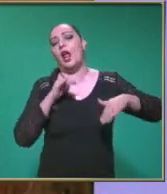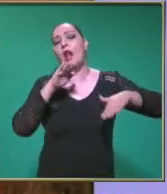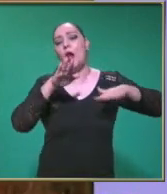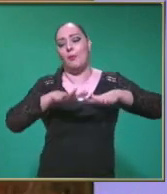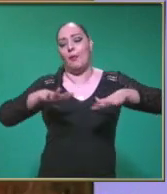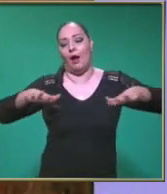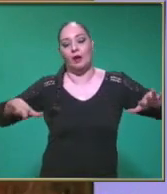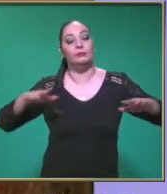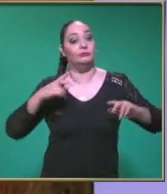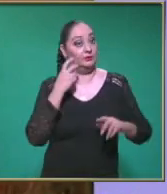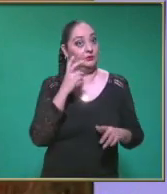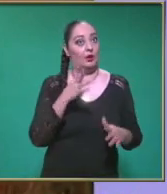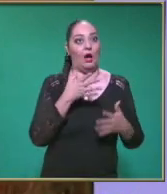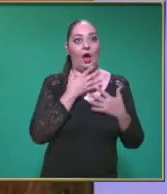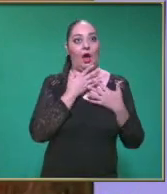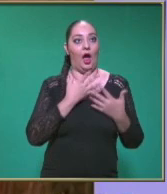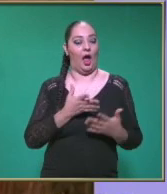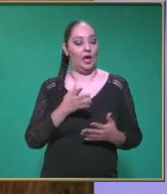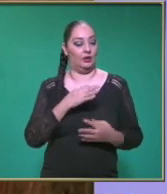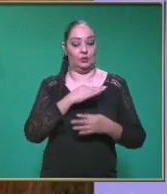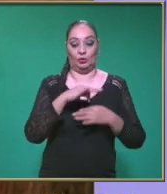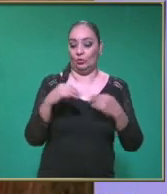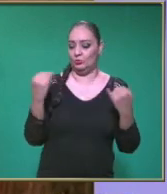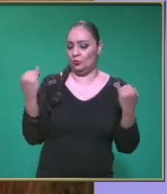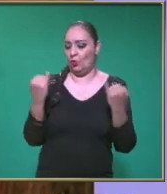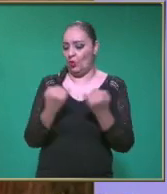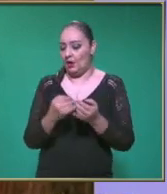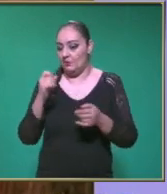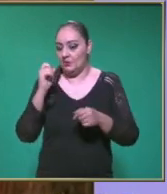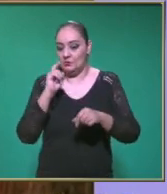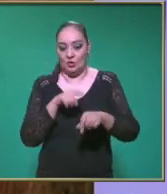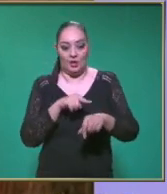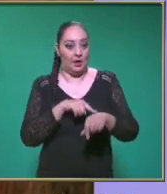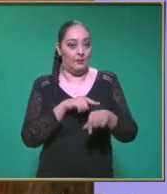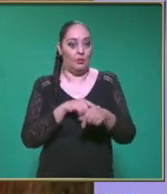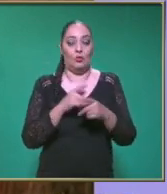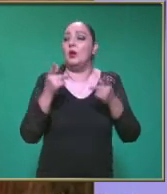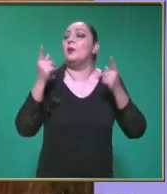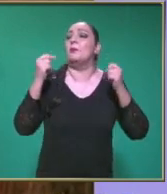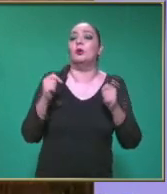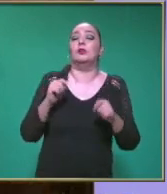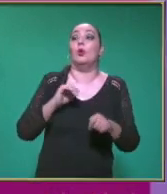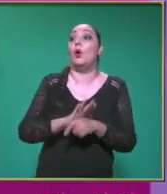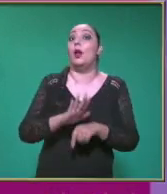sorprendente Todos los objetos Caen simultáneamente Sin importar Cuál sea el más pesado